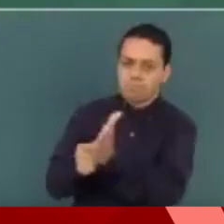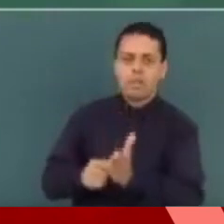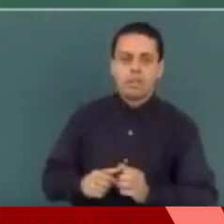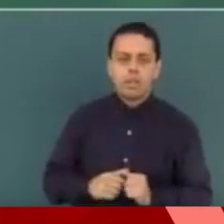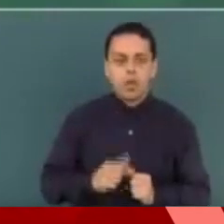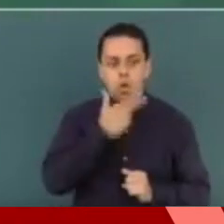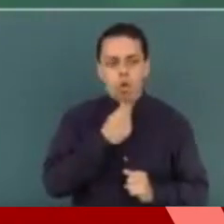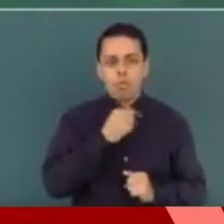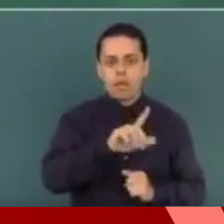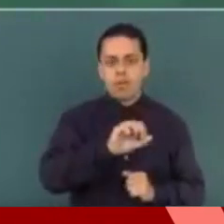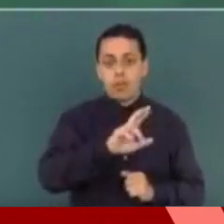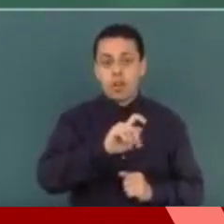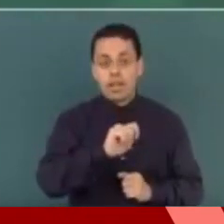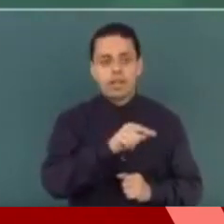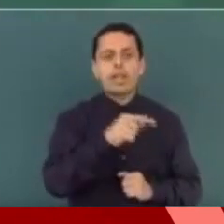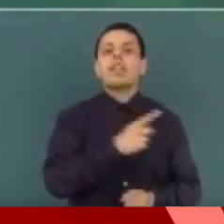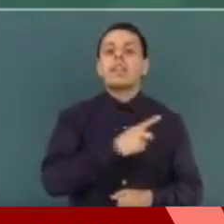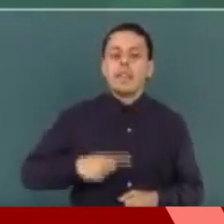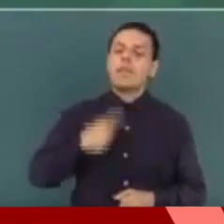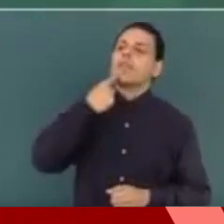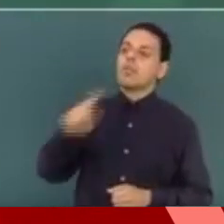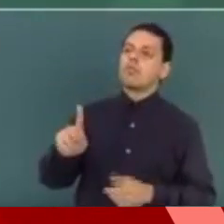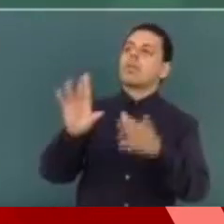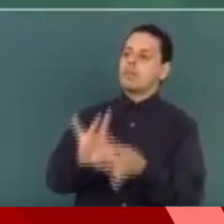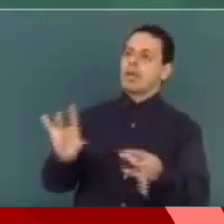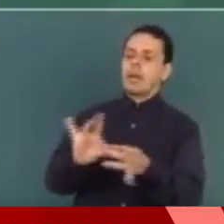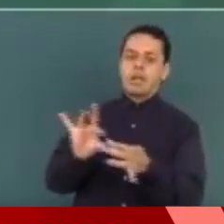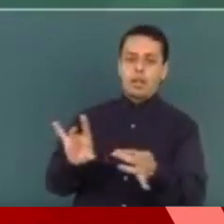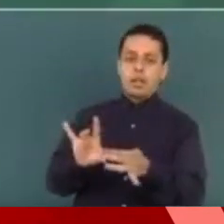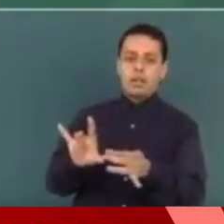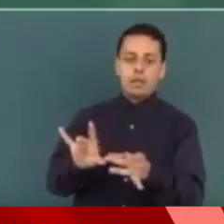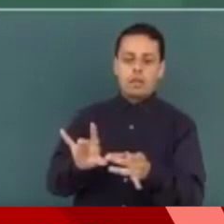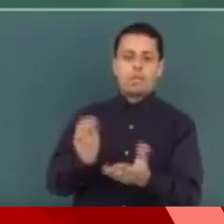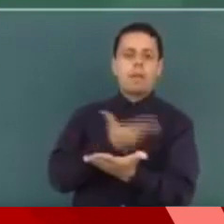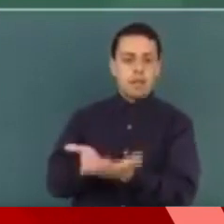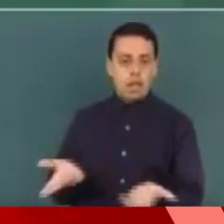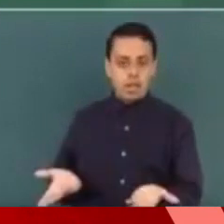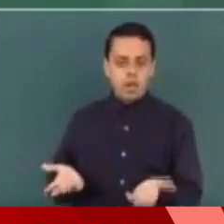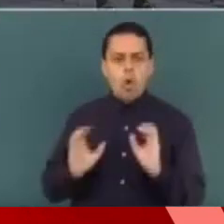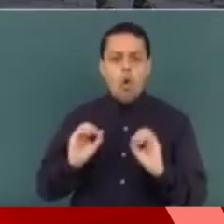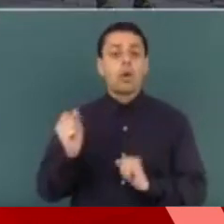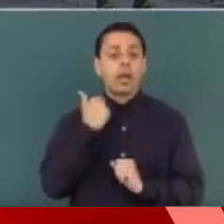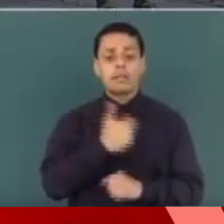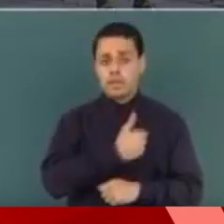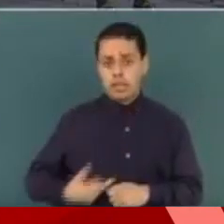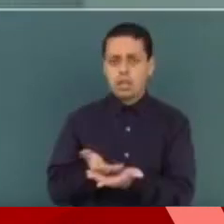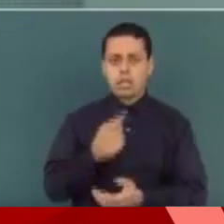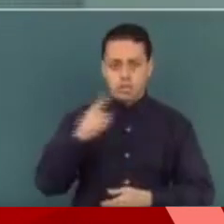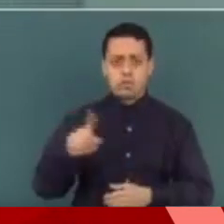señor Loret de Mola debe de presentar una denuncia o los expresidentes